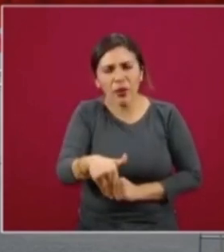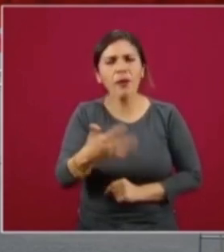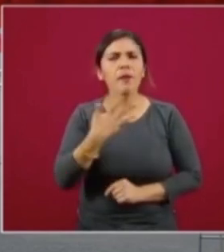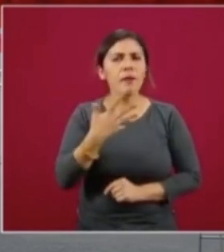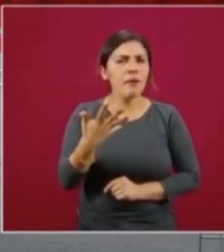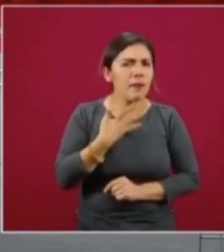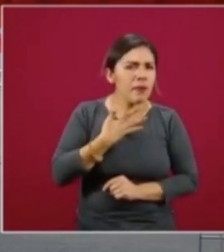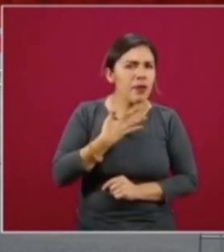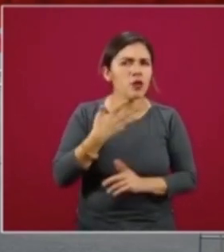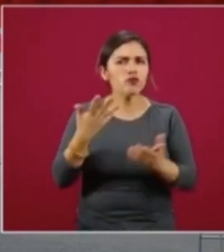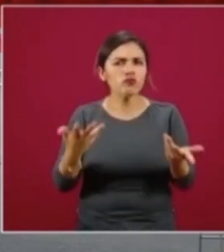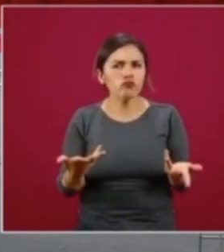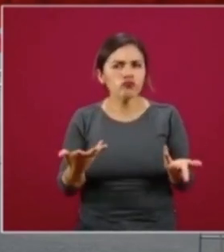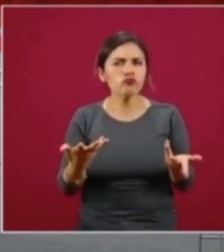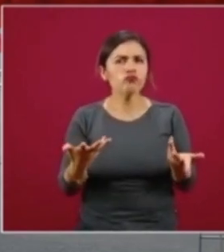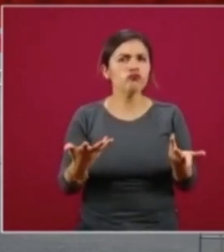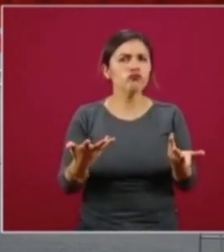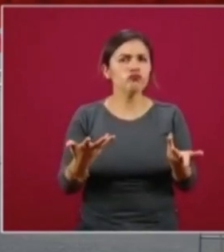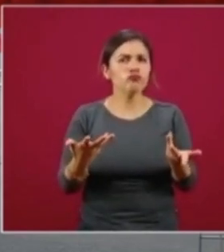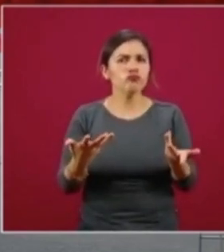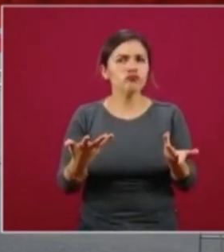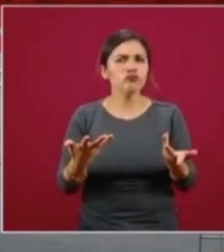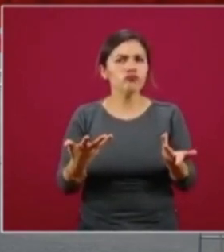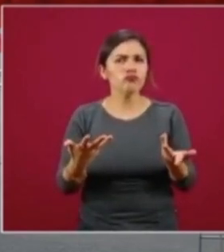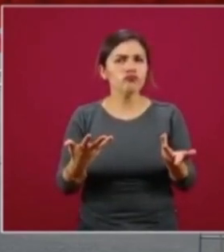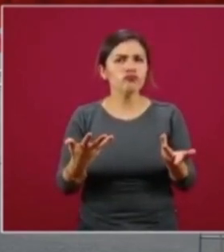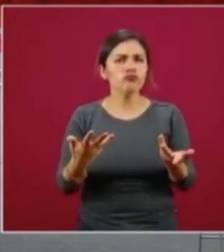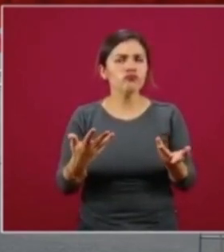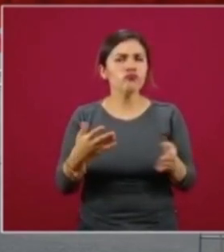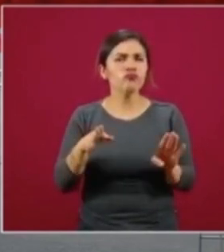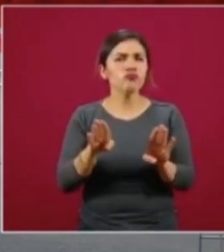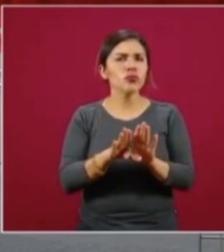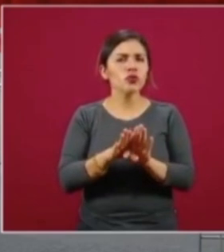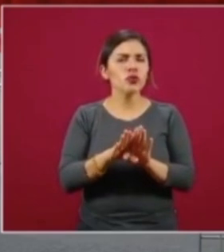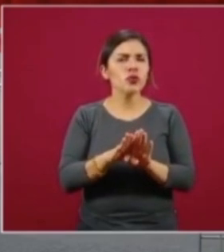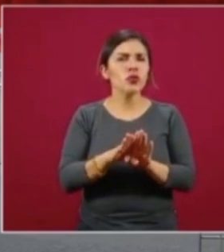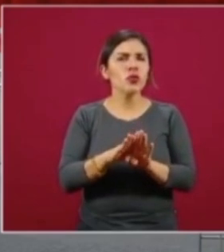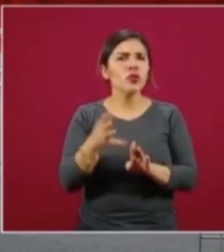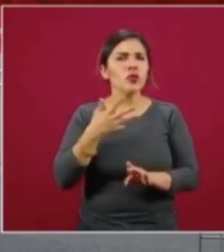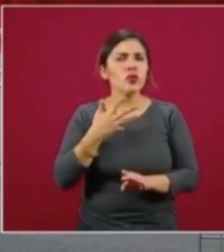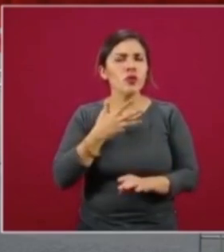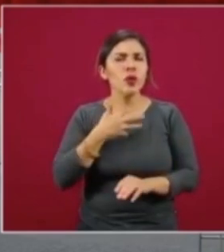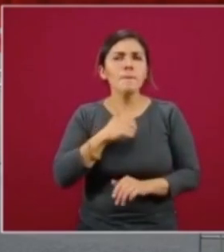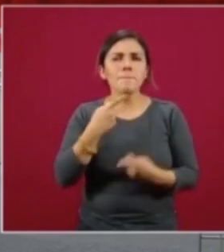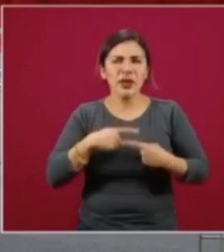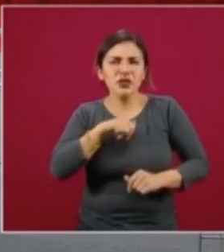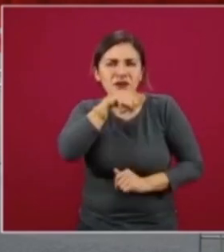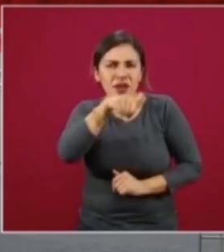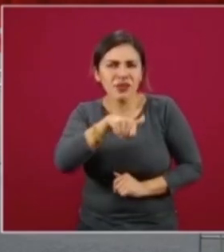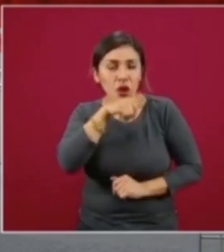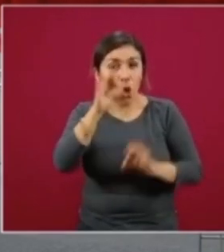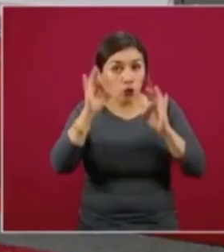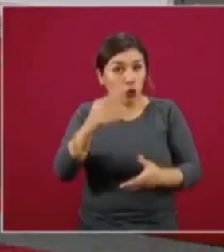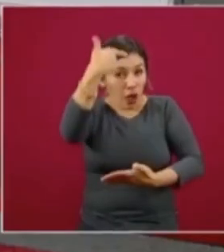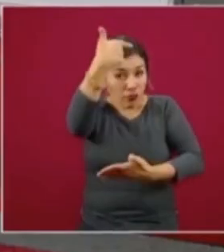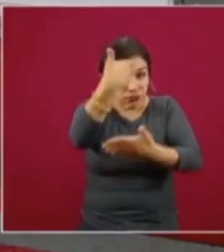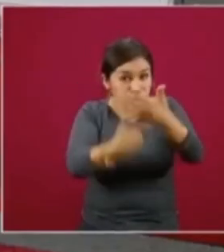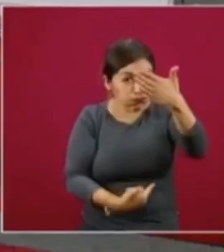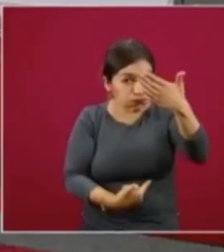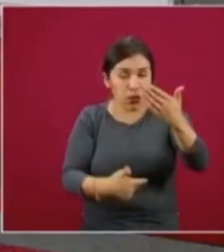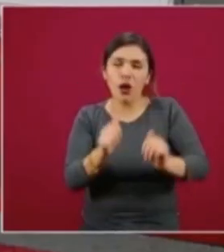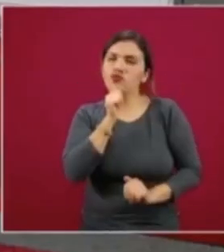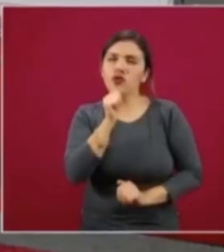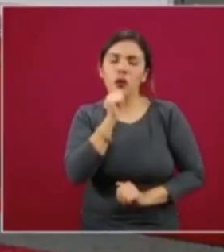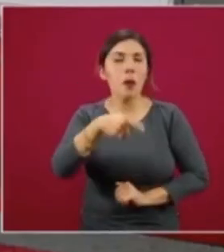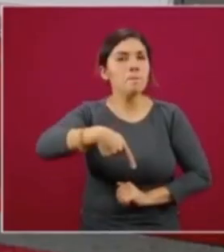alguna, digamos, desviación hacia los adultos mayores? No tenemos una estadística específica, pero lo que sí